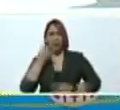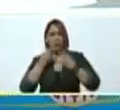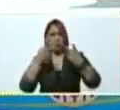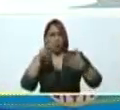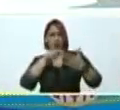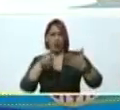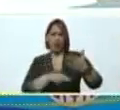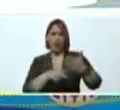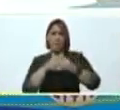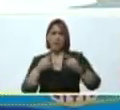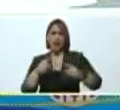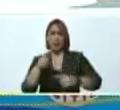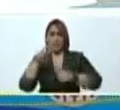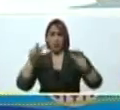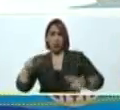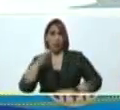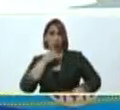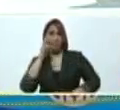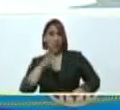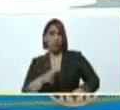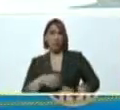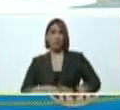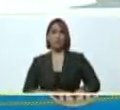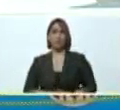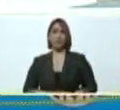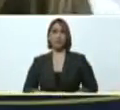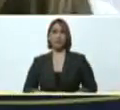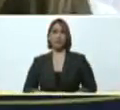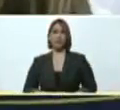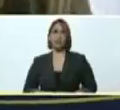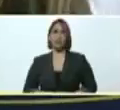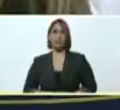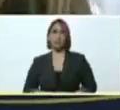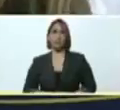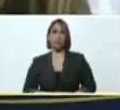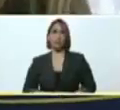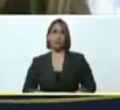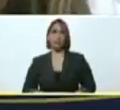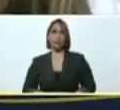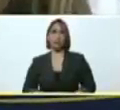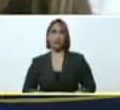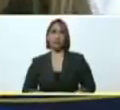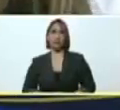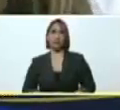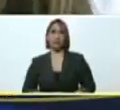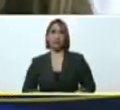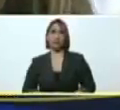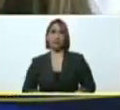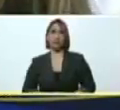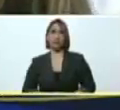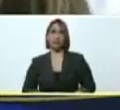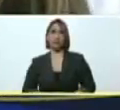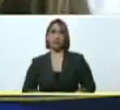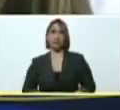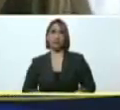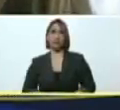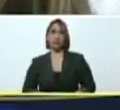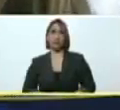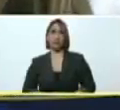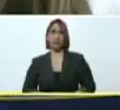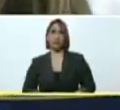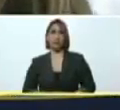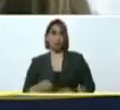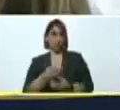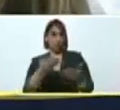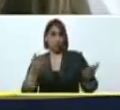a leer para aquellos que no la han visto, ¿dónde está mi teléfono? Aquí está mi teléfono, ustedes no la han